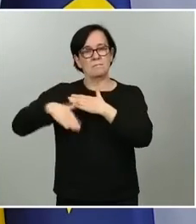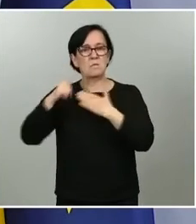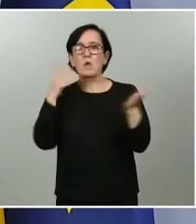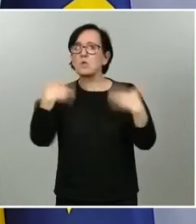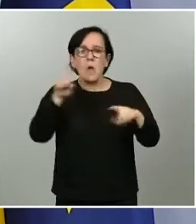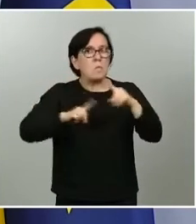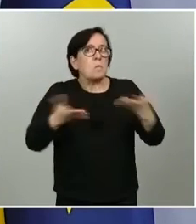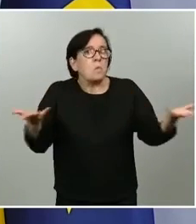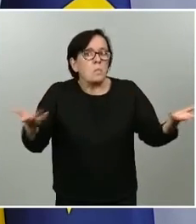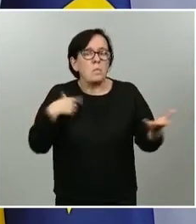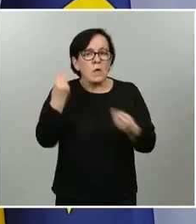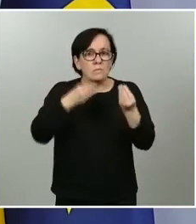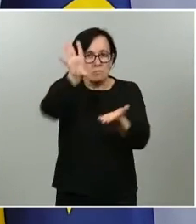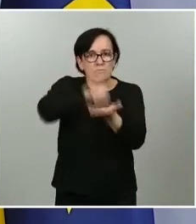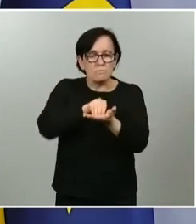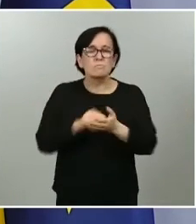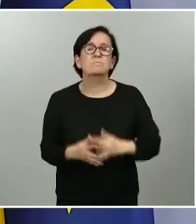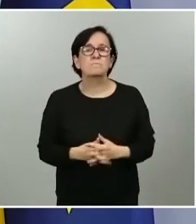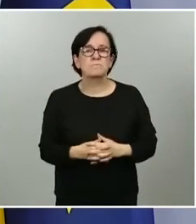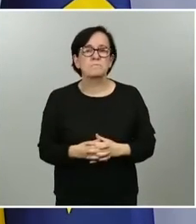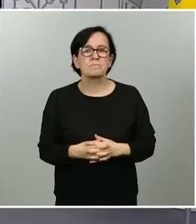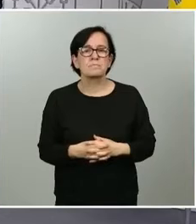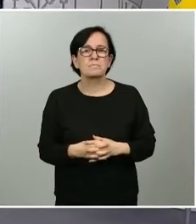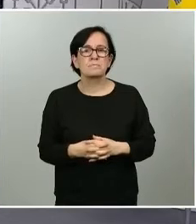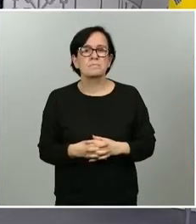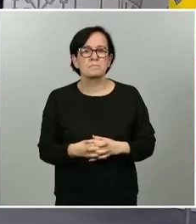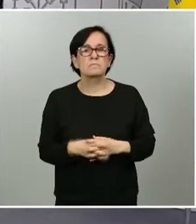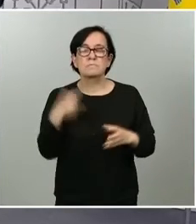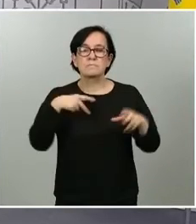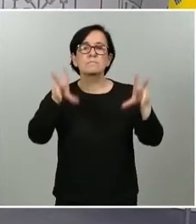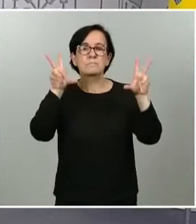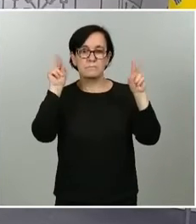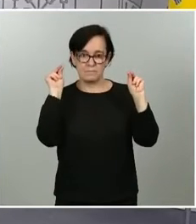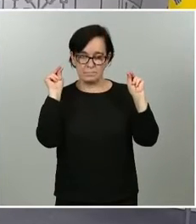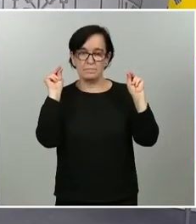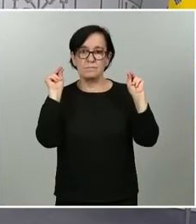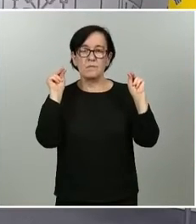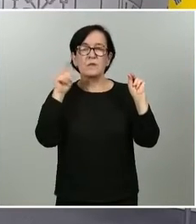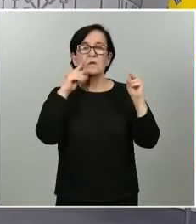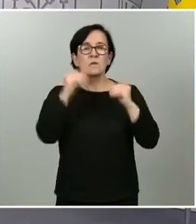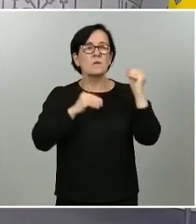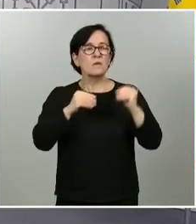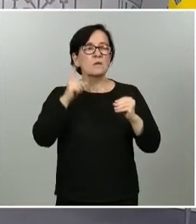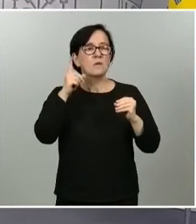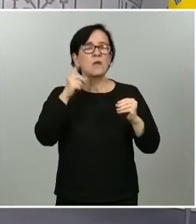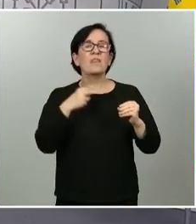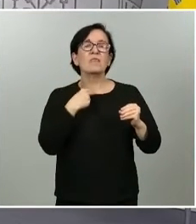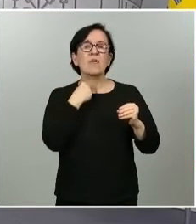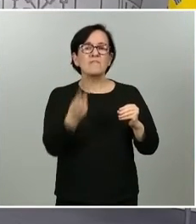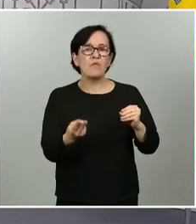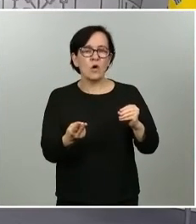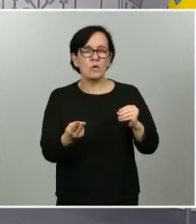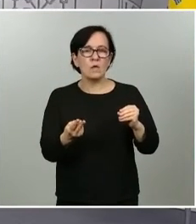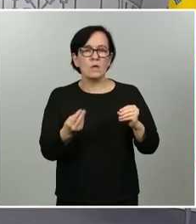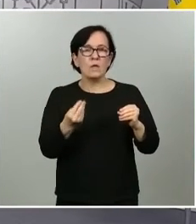en tomarlas en consideración Vamos a concluir con la conexión solo de voz con la Buena Onda